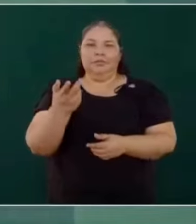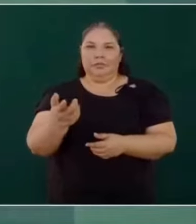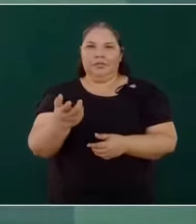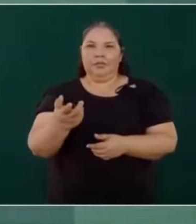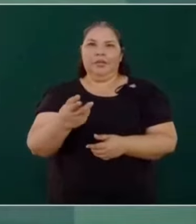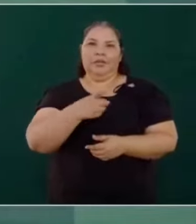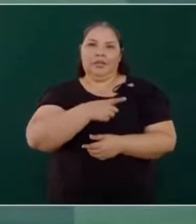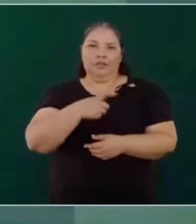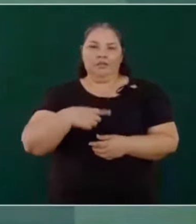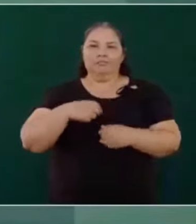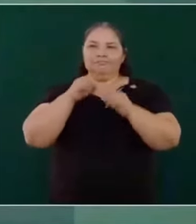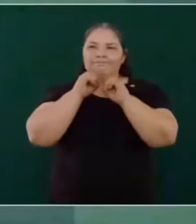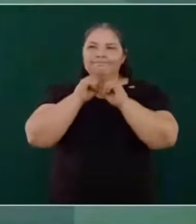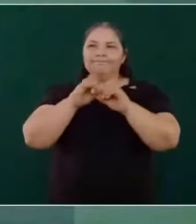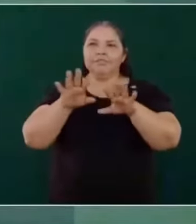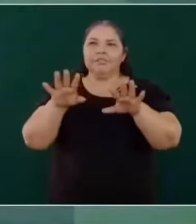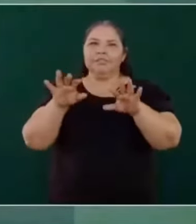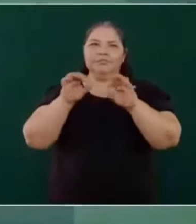informando